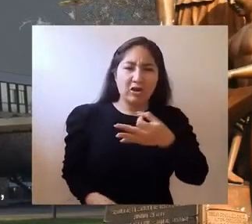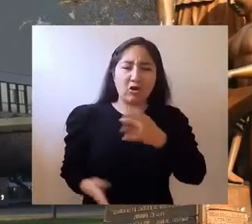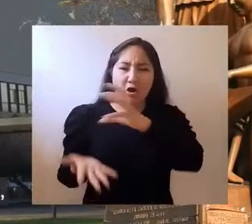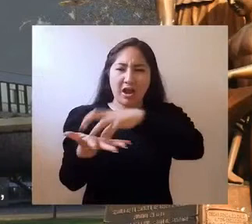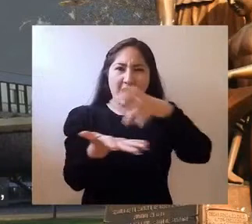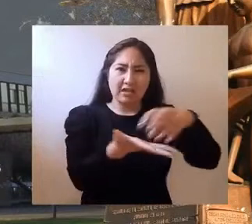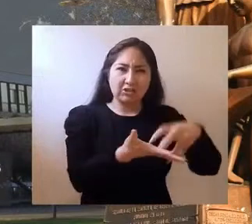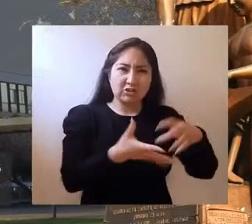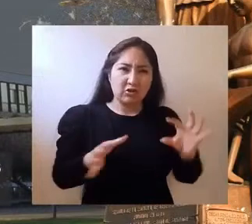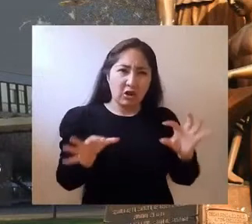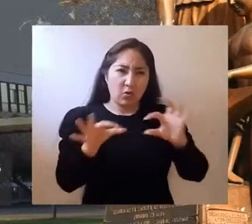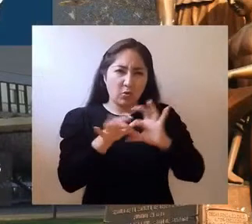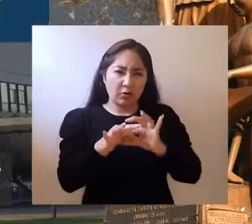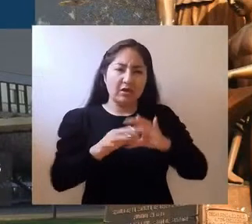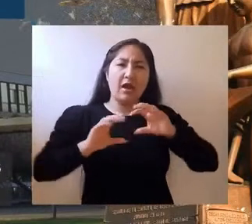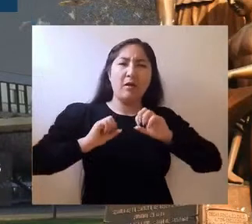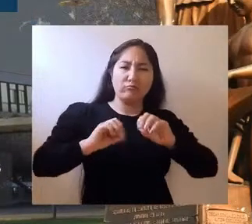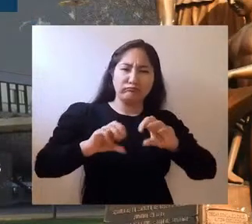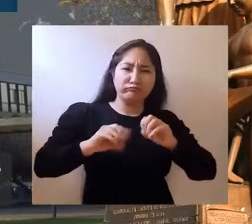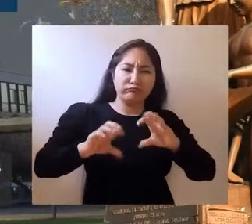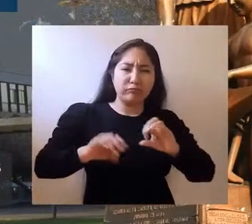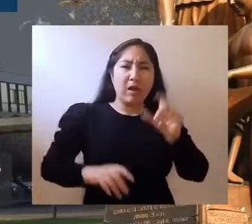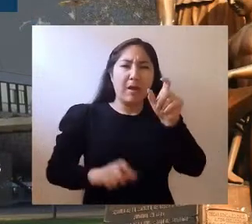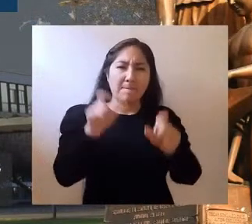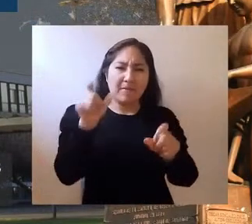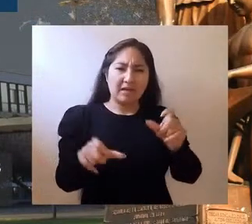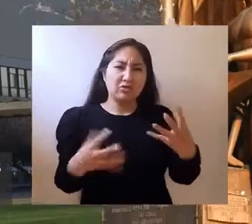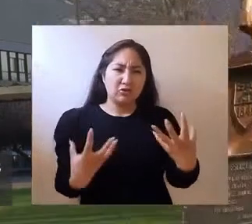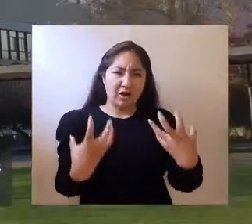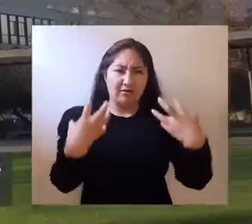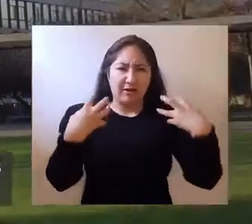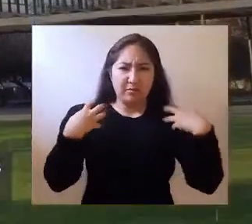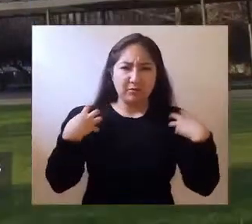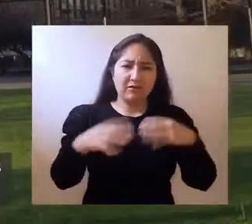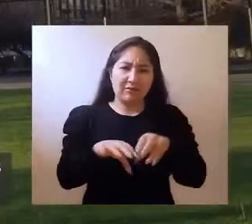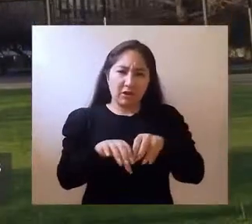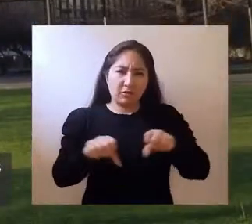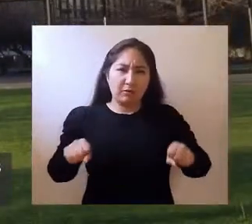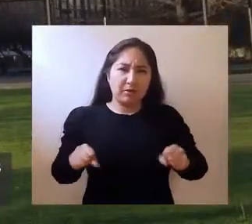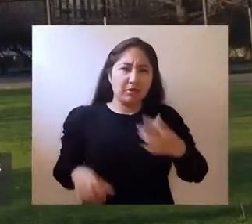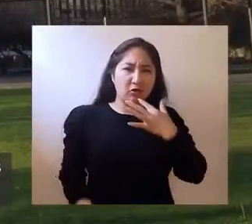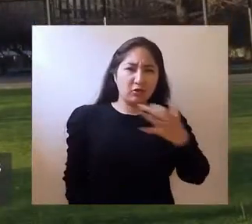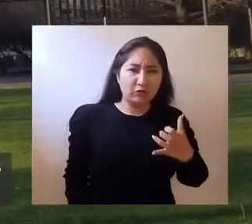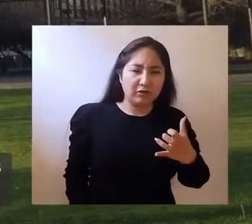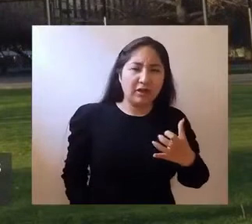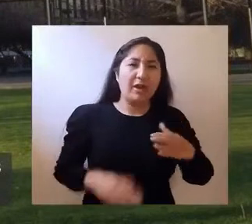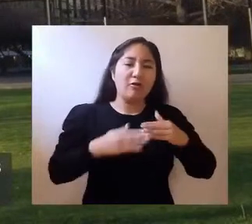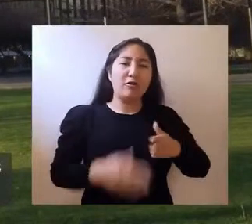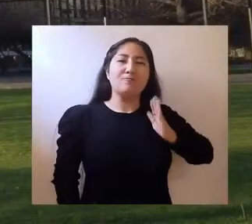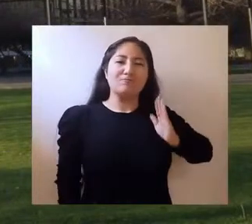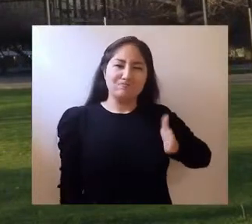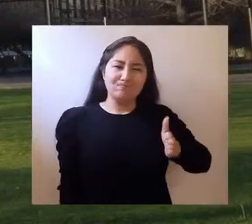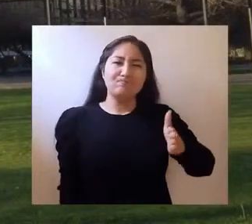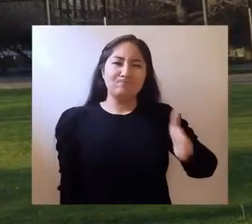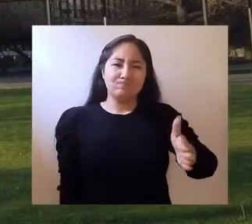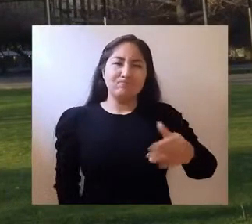Naciones Unidas para formar ciudadanas y ciudadanas responsables y comprometidos con la sostenibilidad.